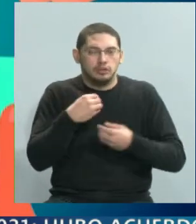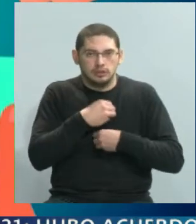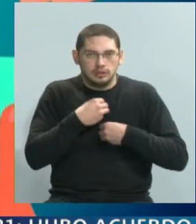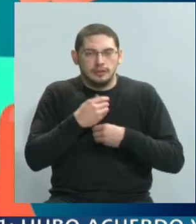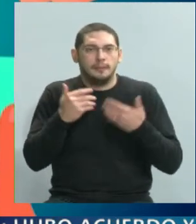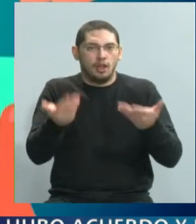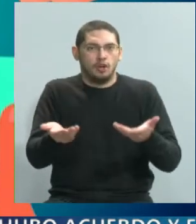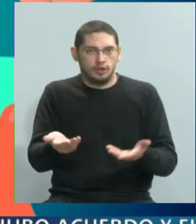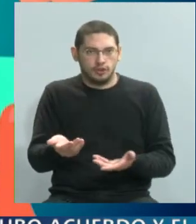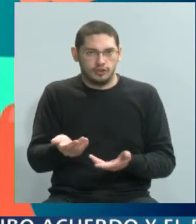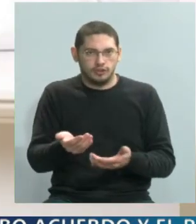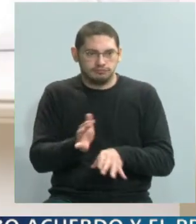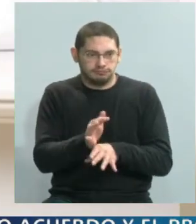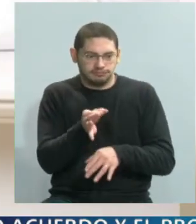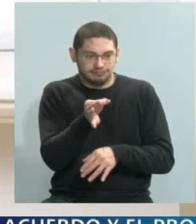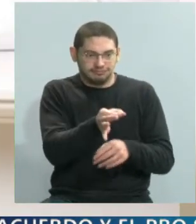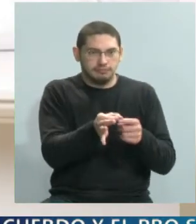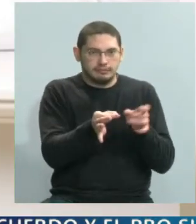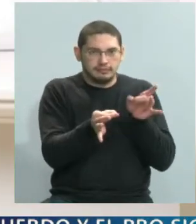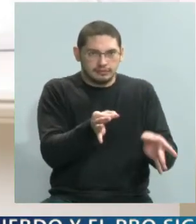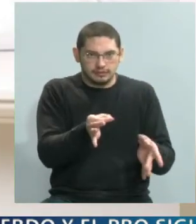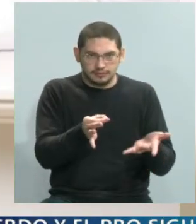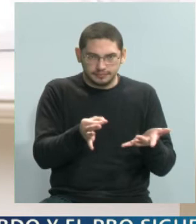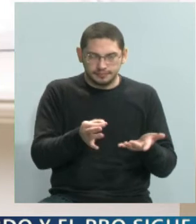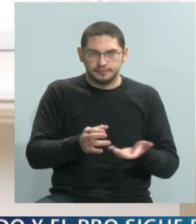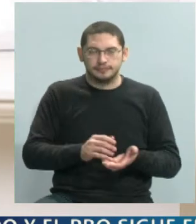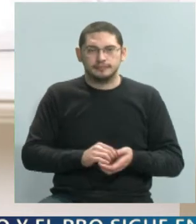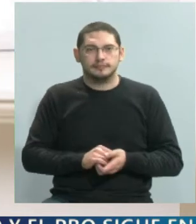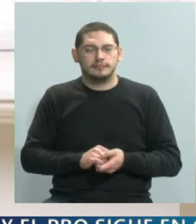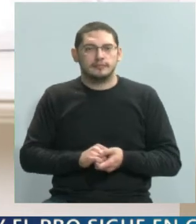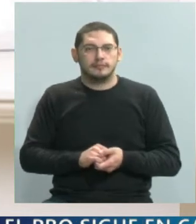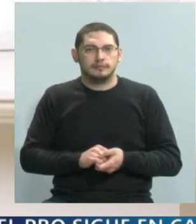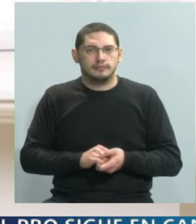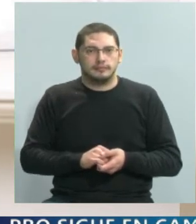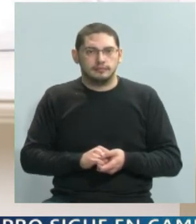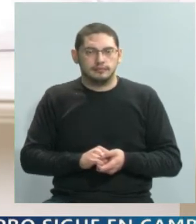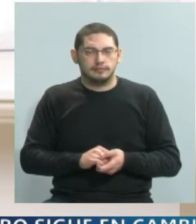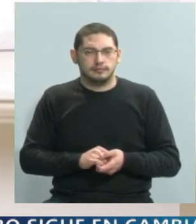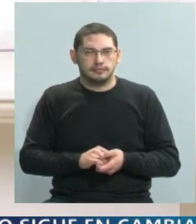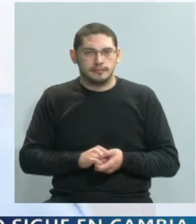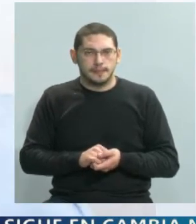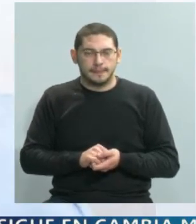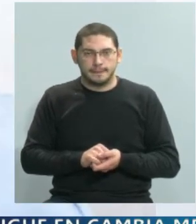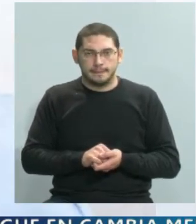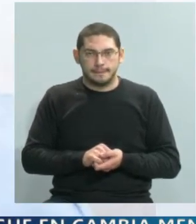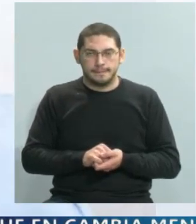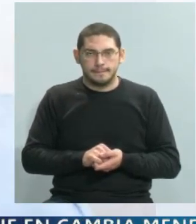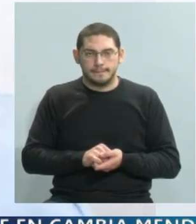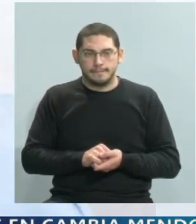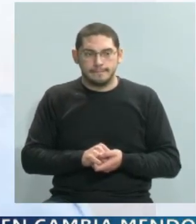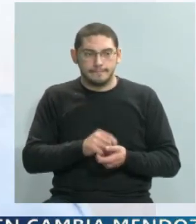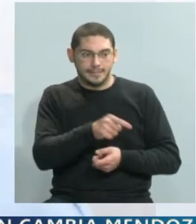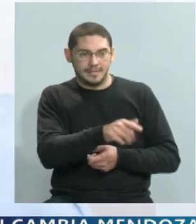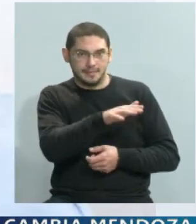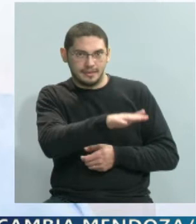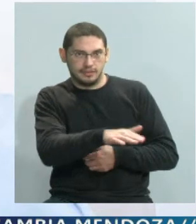Sí, pasa esto que los síntomas que generan